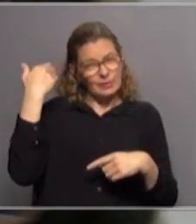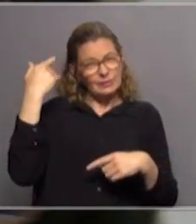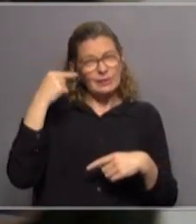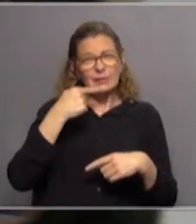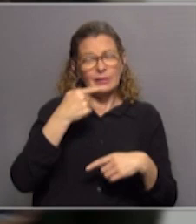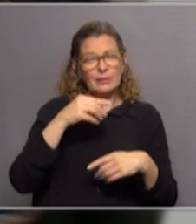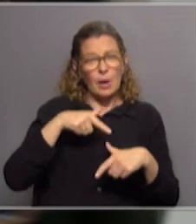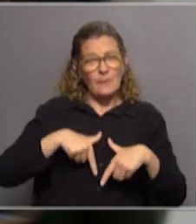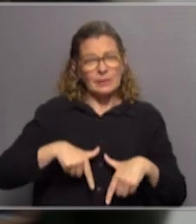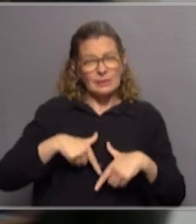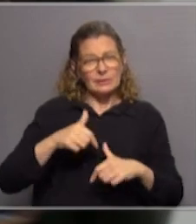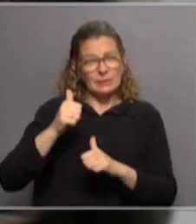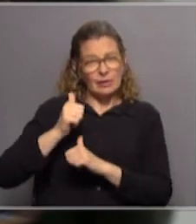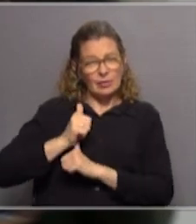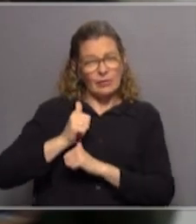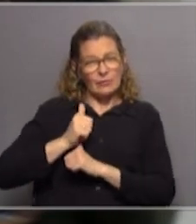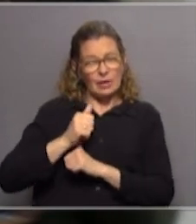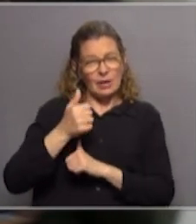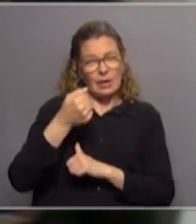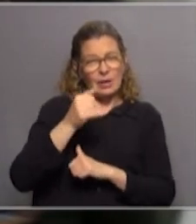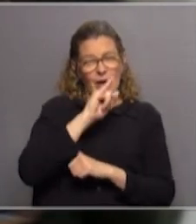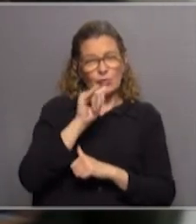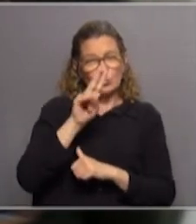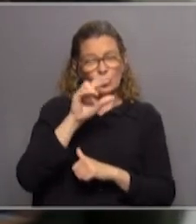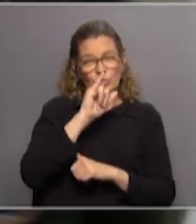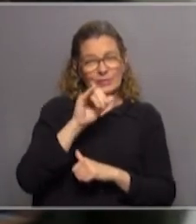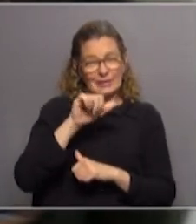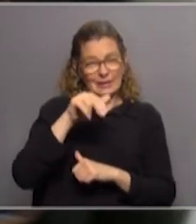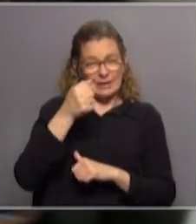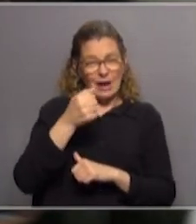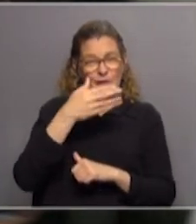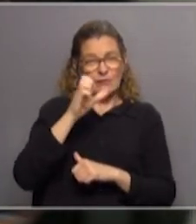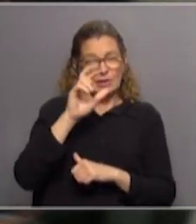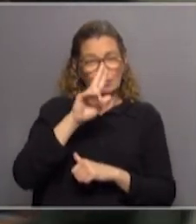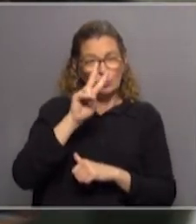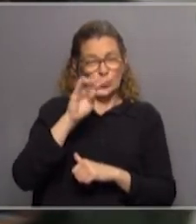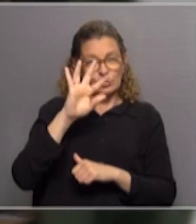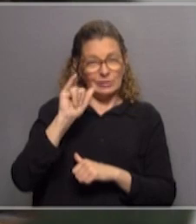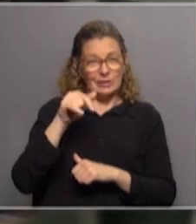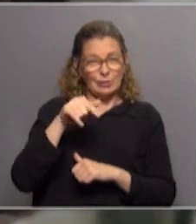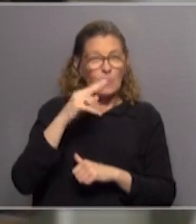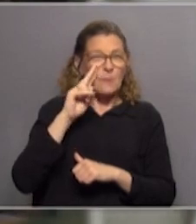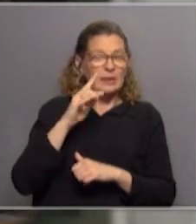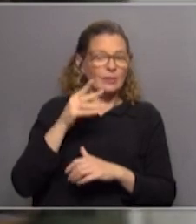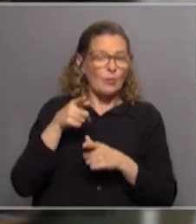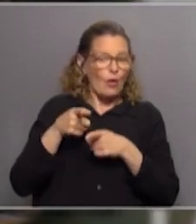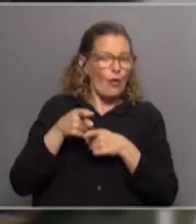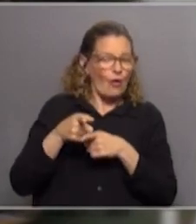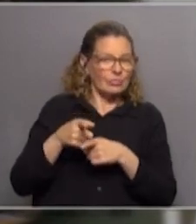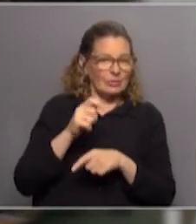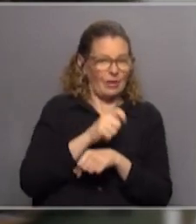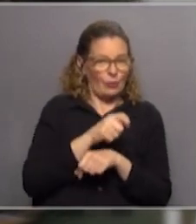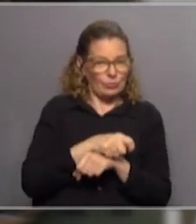la entonces Ministra de Defensa Nacional, Azucena Berruti, que decía que esto se parece más a venganza que a